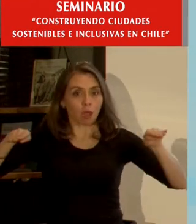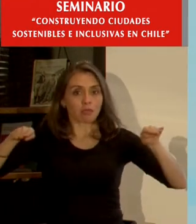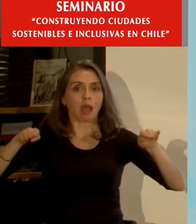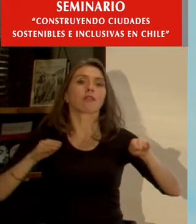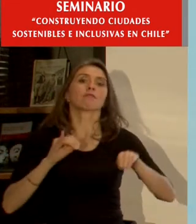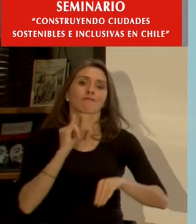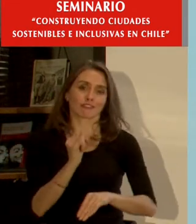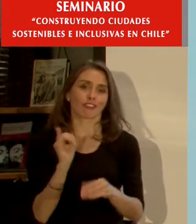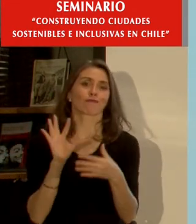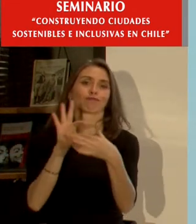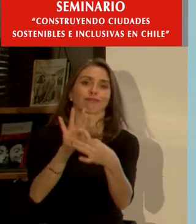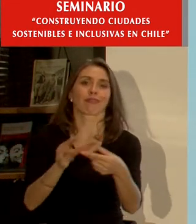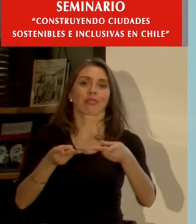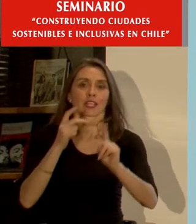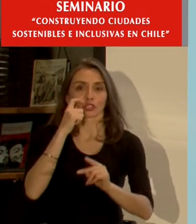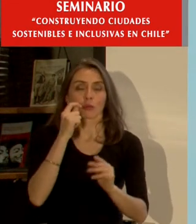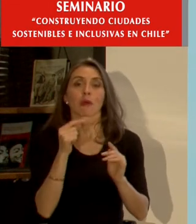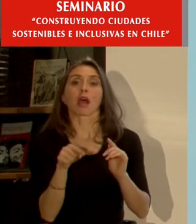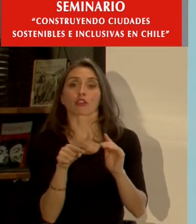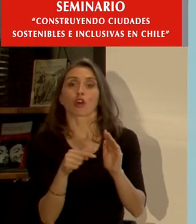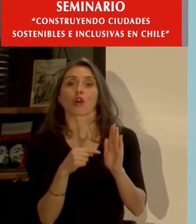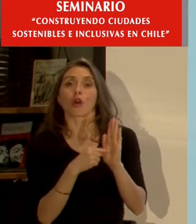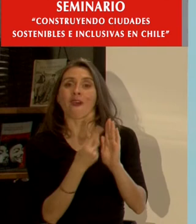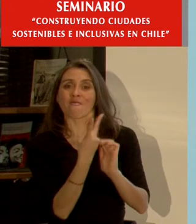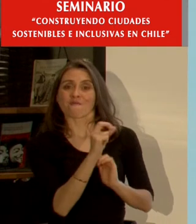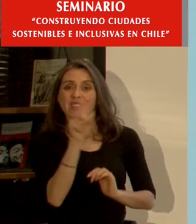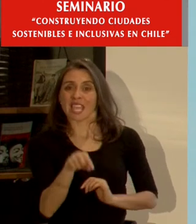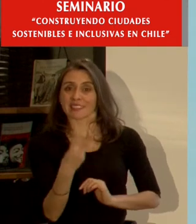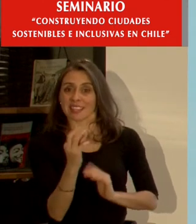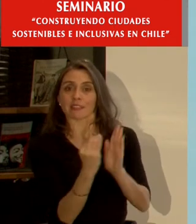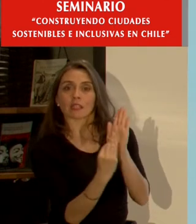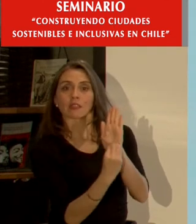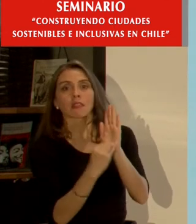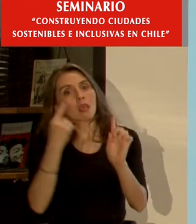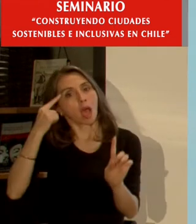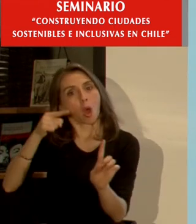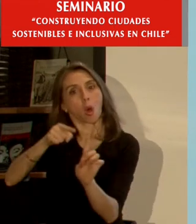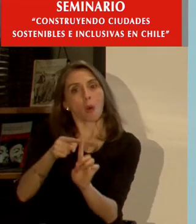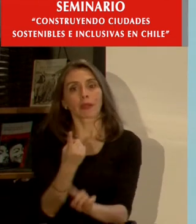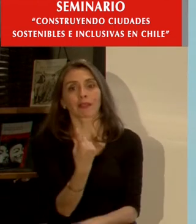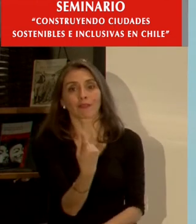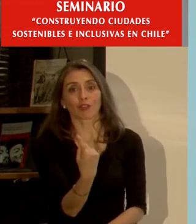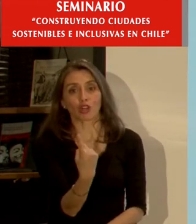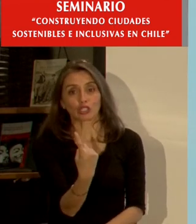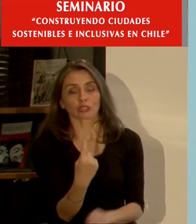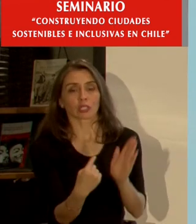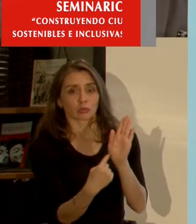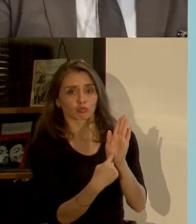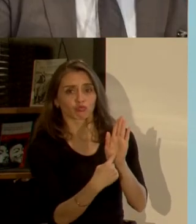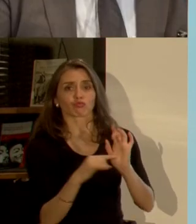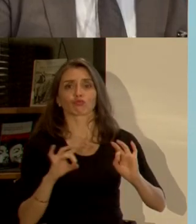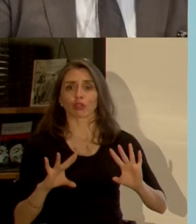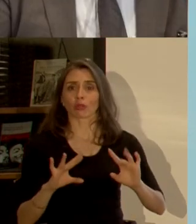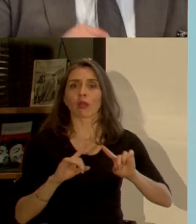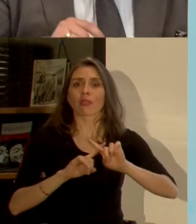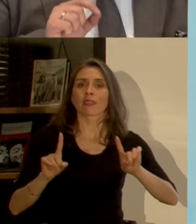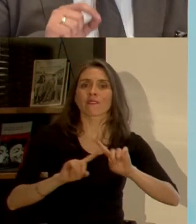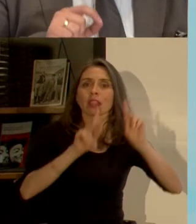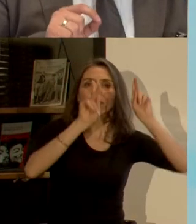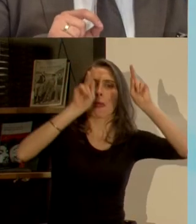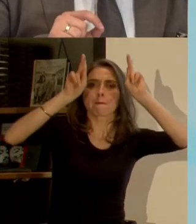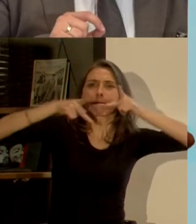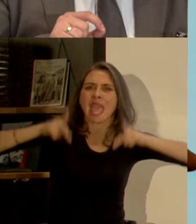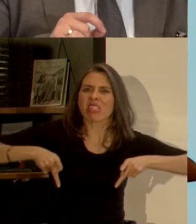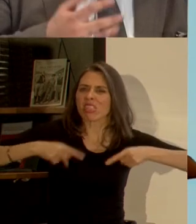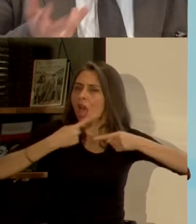humanos el objetivo 11 y no lo voy a tratar directamente establece diferentes metas que si